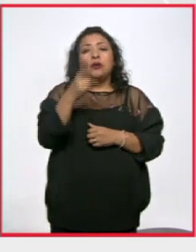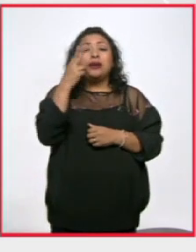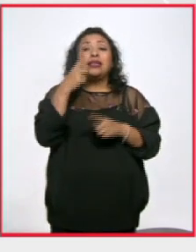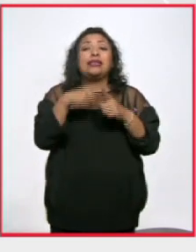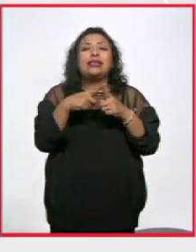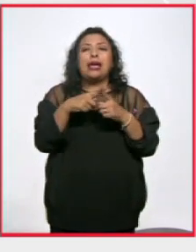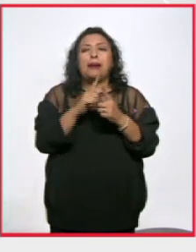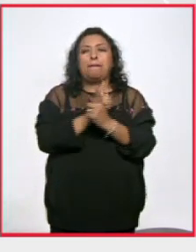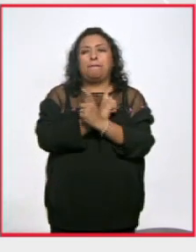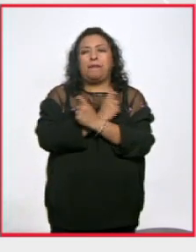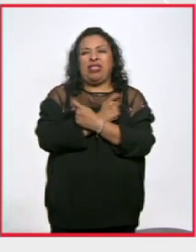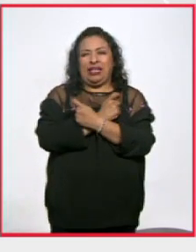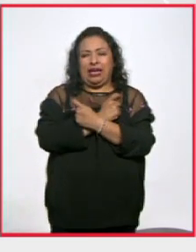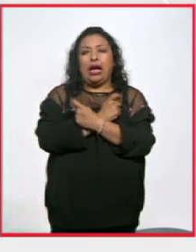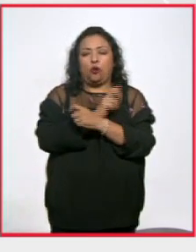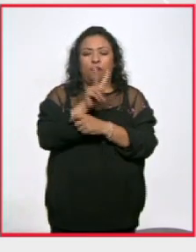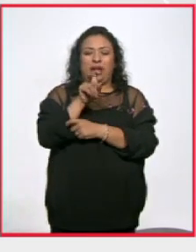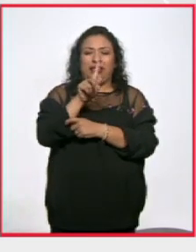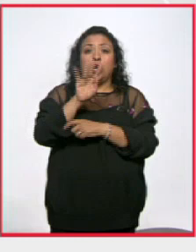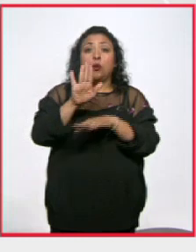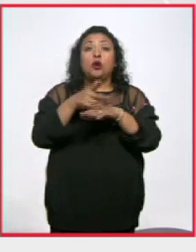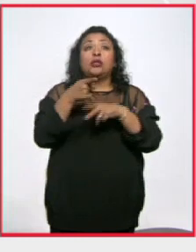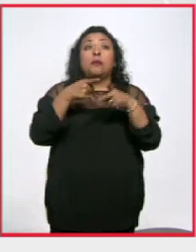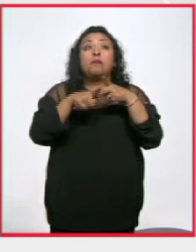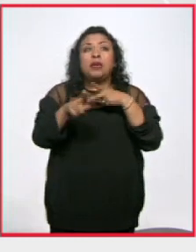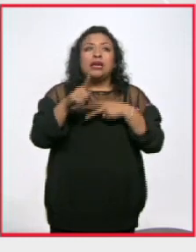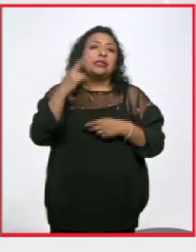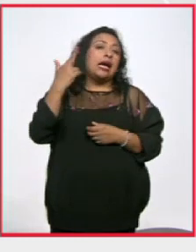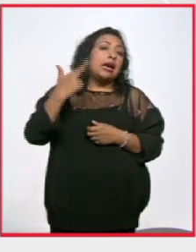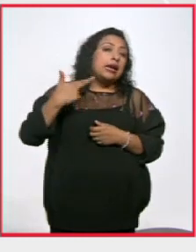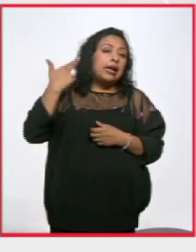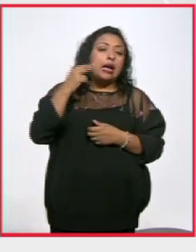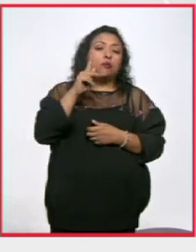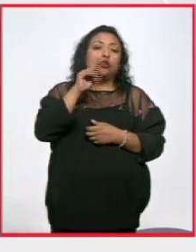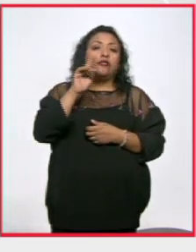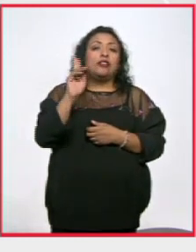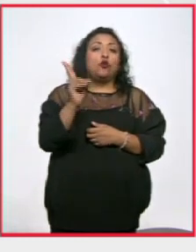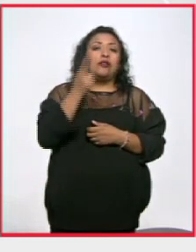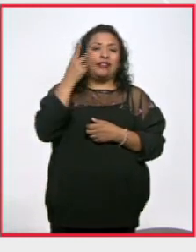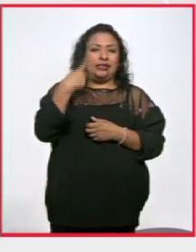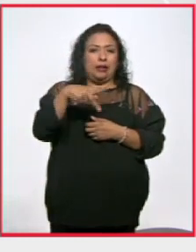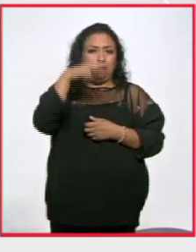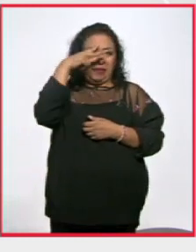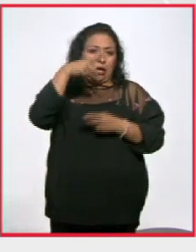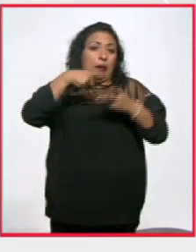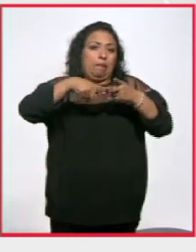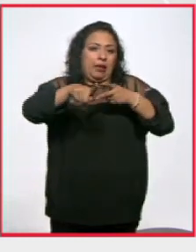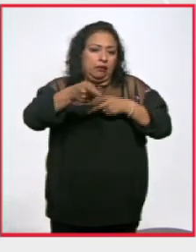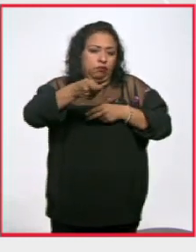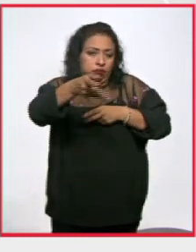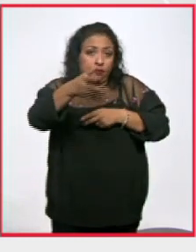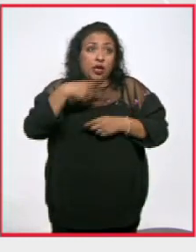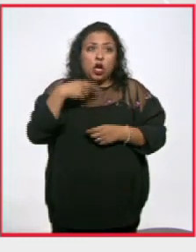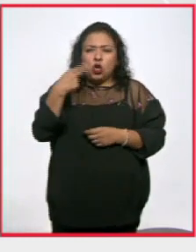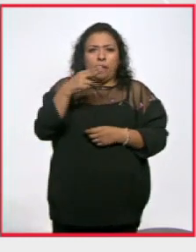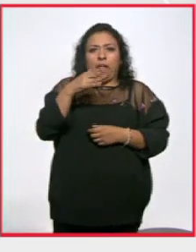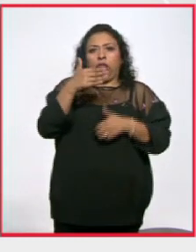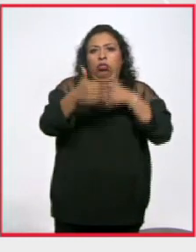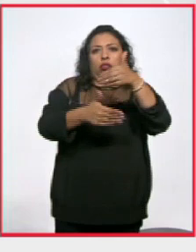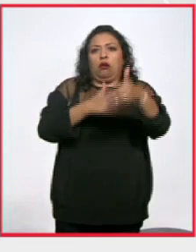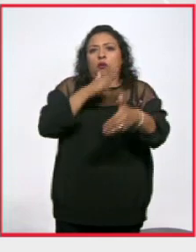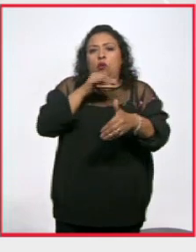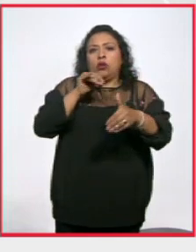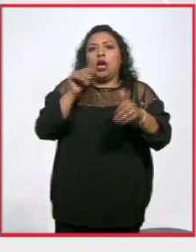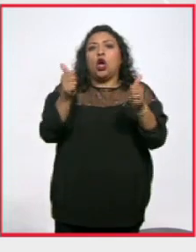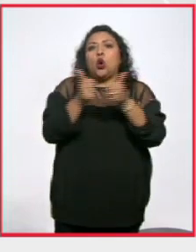Vaticano de ahí que su nombre empezó a ser la Real y Pontificia Universidad de México con ese nombre no podía existir con